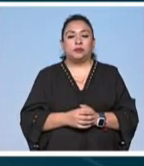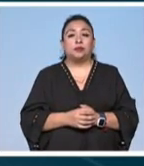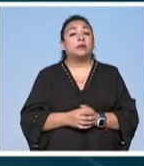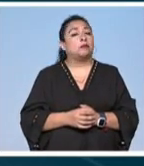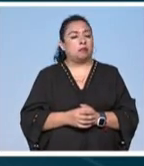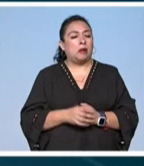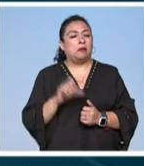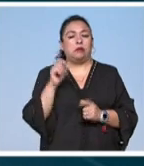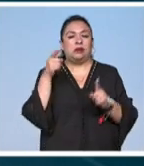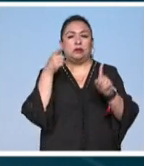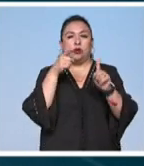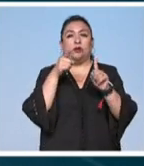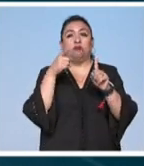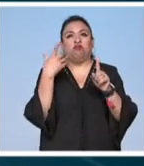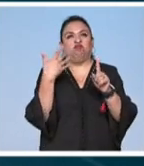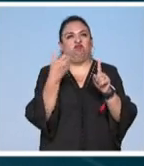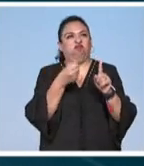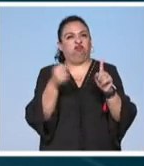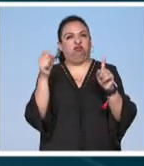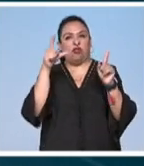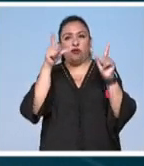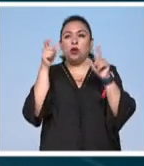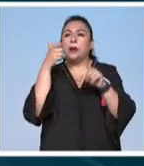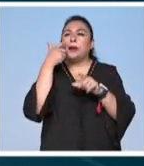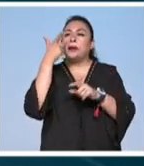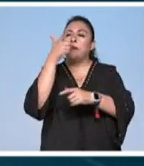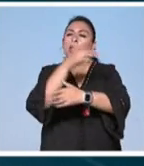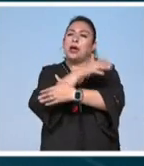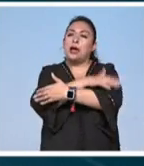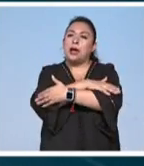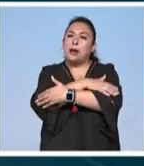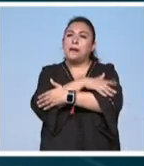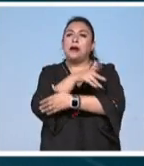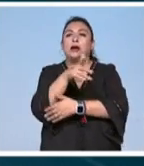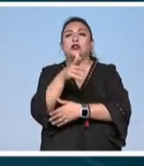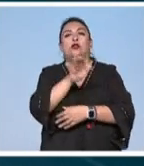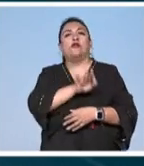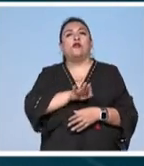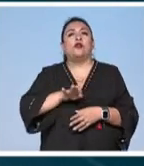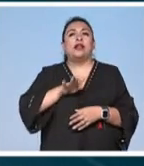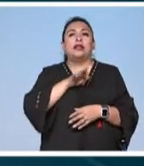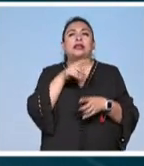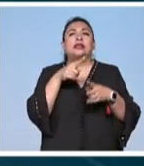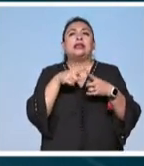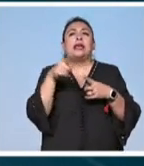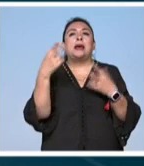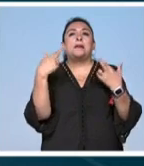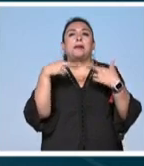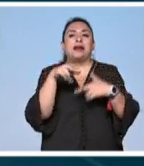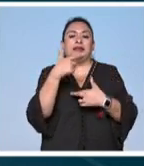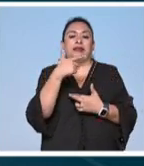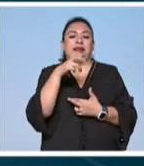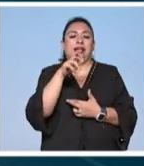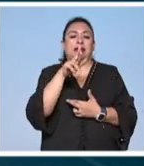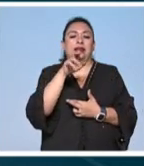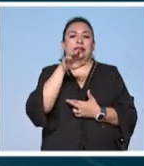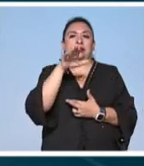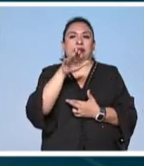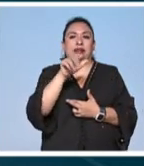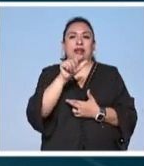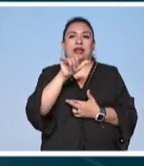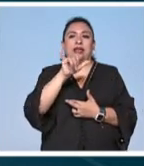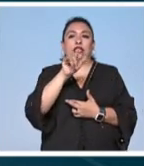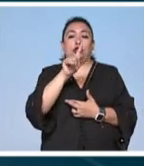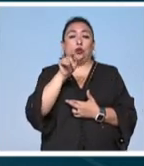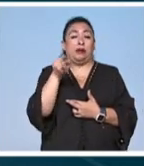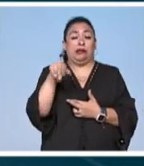y a propósito de célebres fotógrafos queremos enviar un abrazo y una cálida felicitación a la maestra graciela y turbide quien